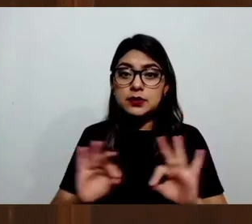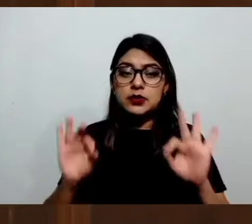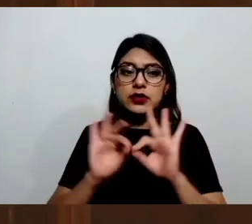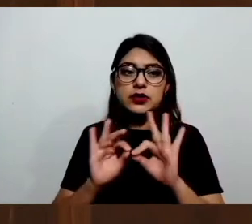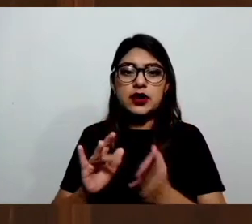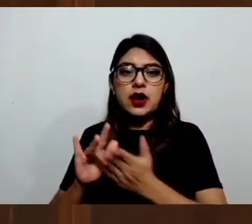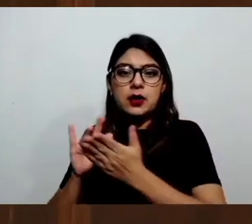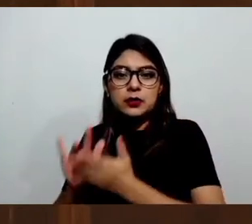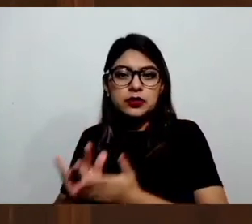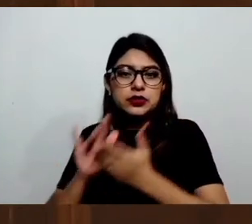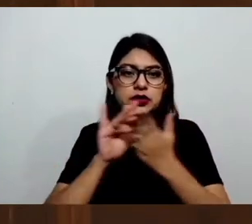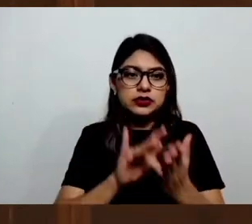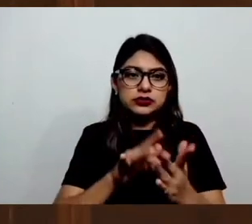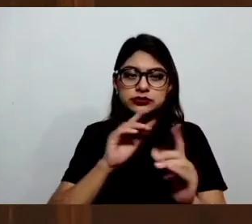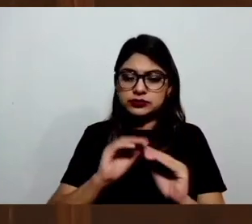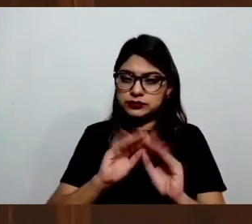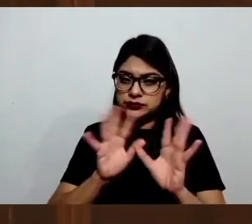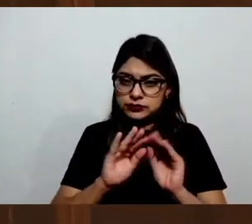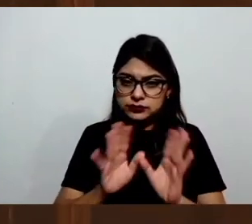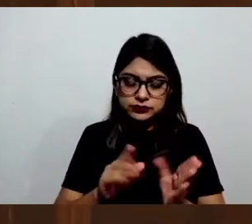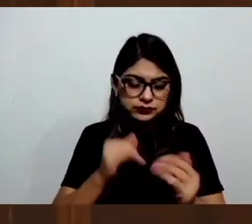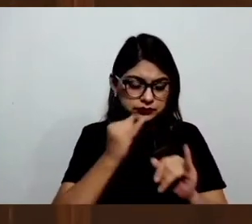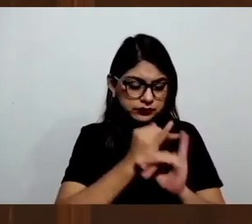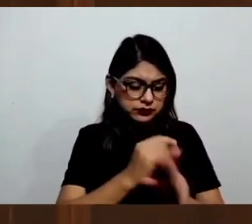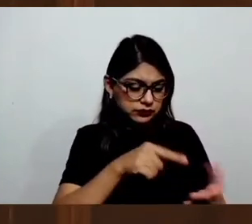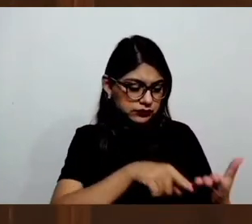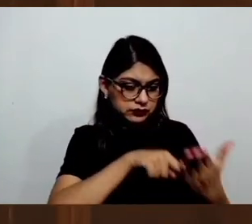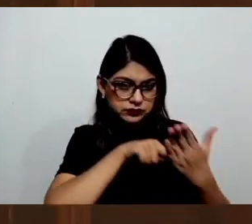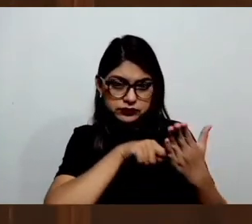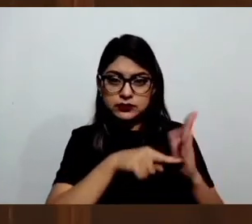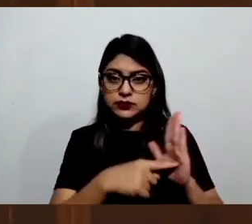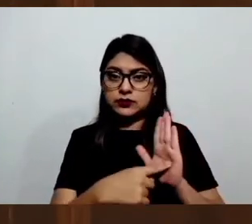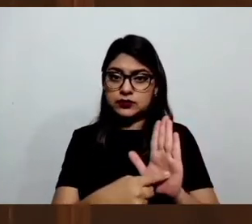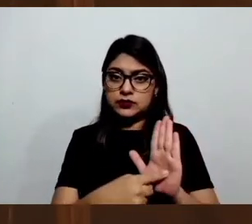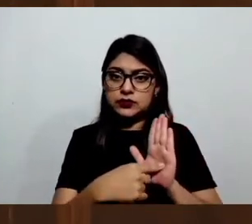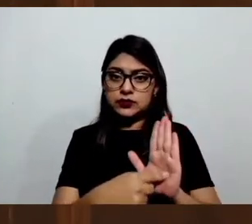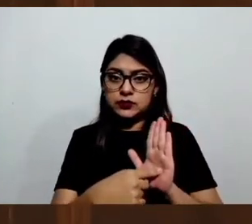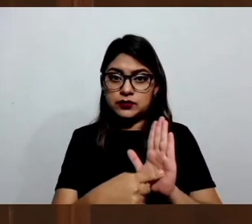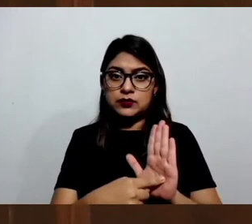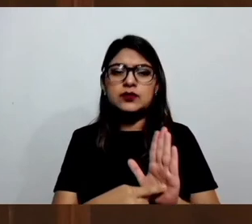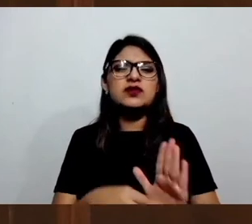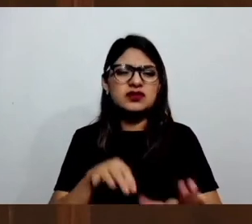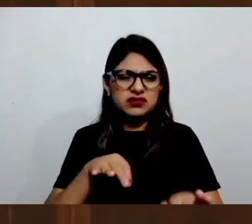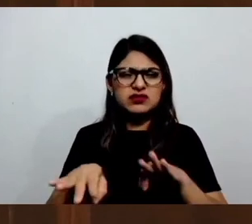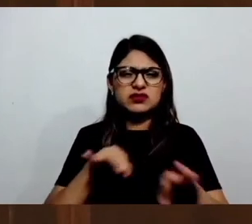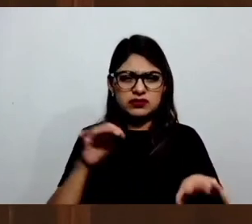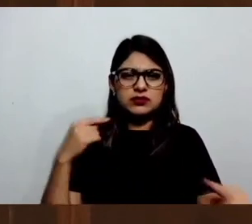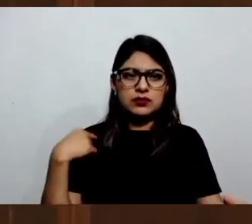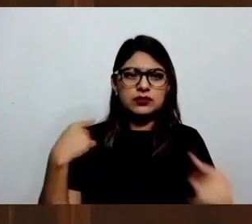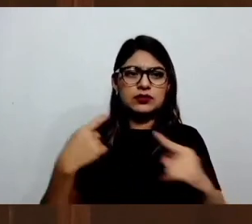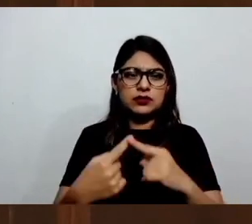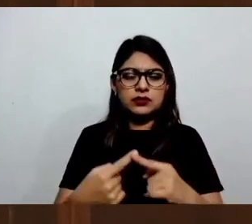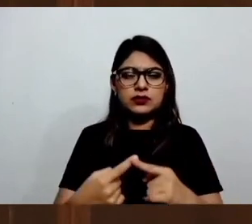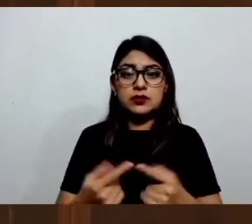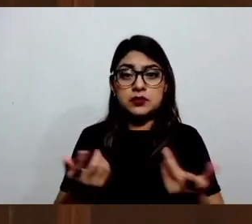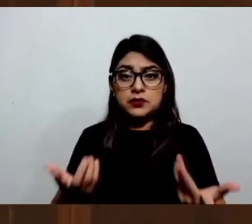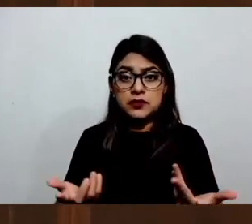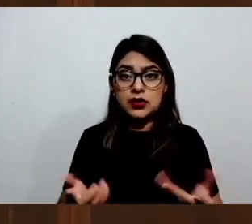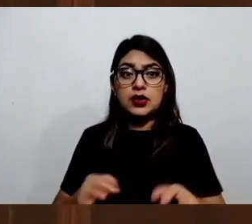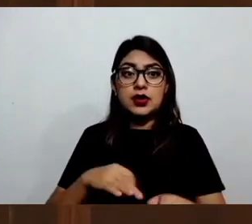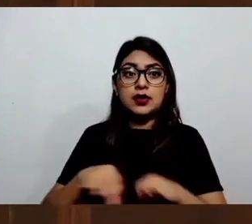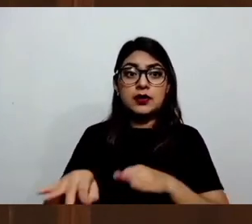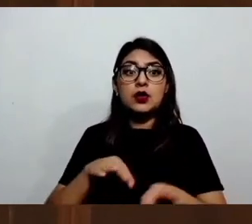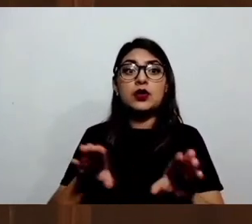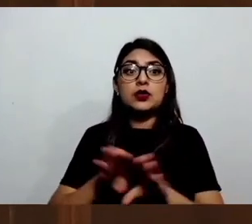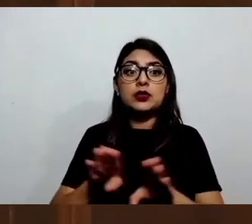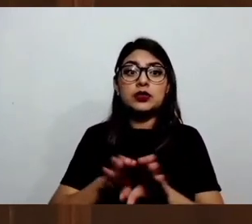en los datos duros. Hemos trabajado, se ha trabajado en circunstancias no